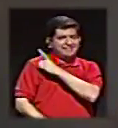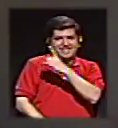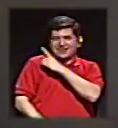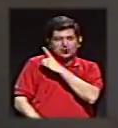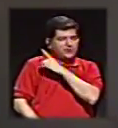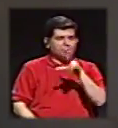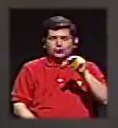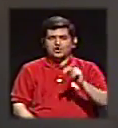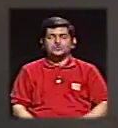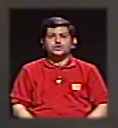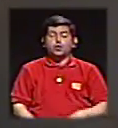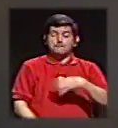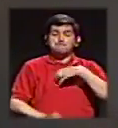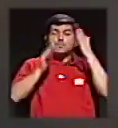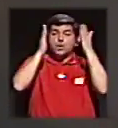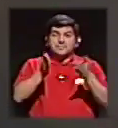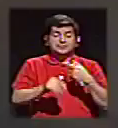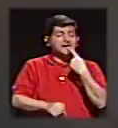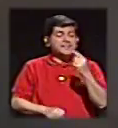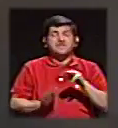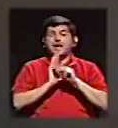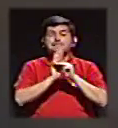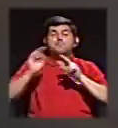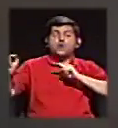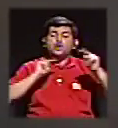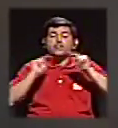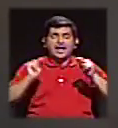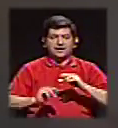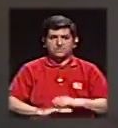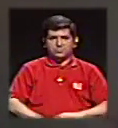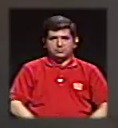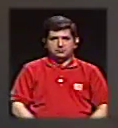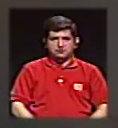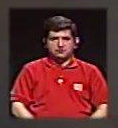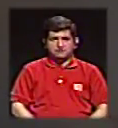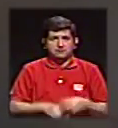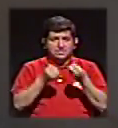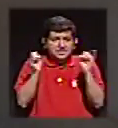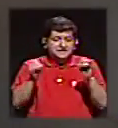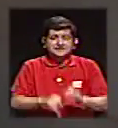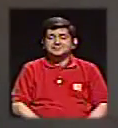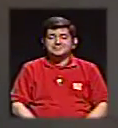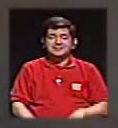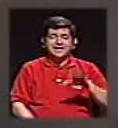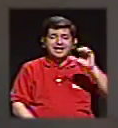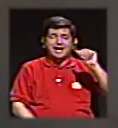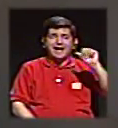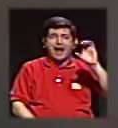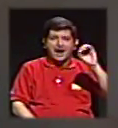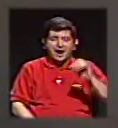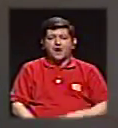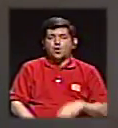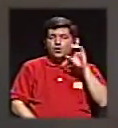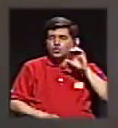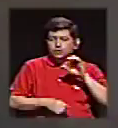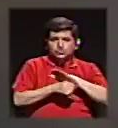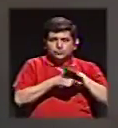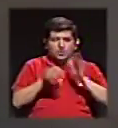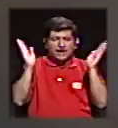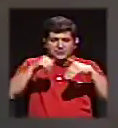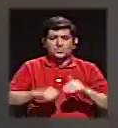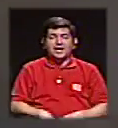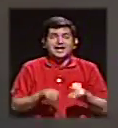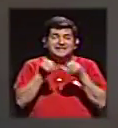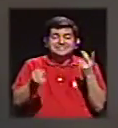de medios, de los dueños de medios, por eso hablé de modelo de negocio. Es que sin cacao no hay chocolate. Ahora, hay muchos